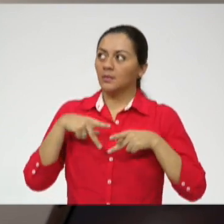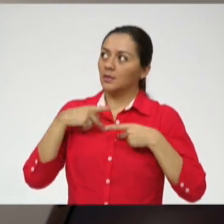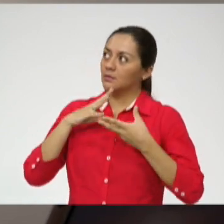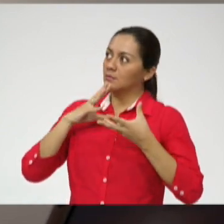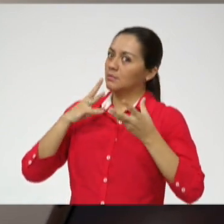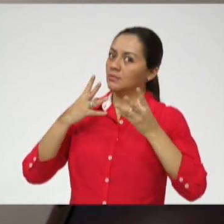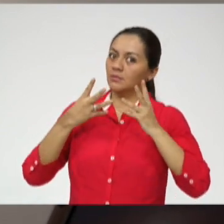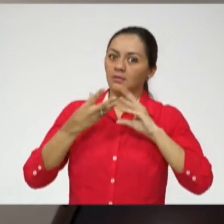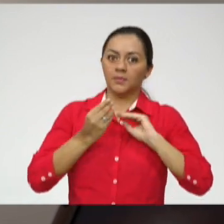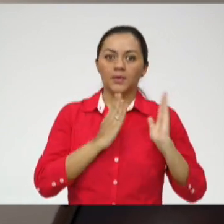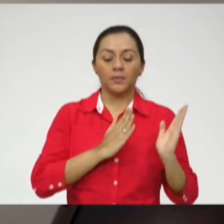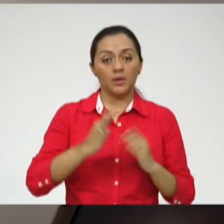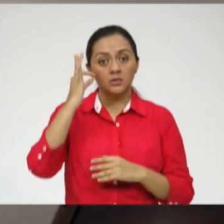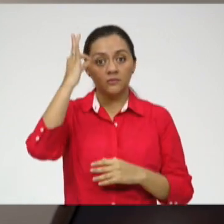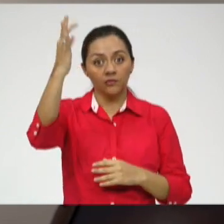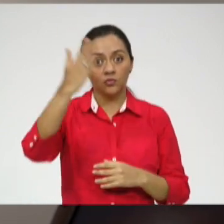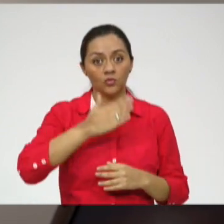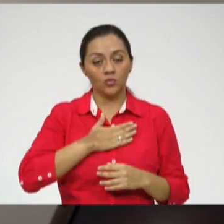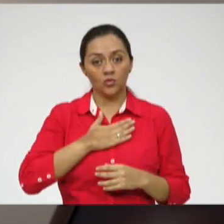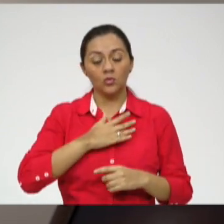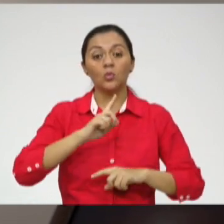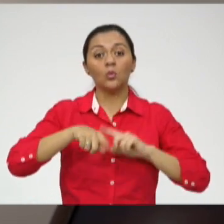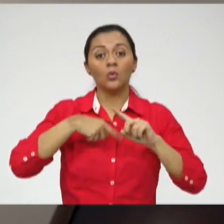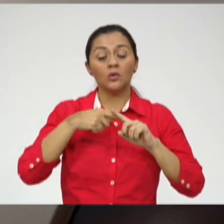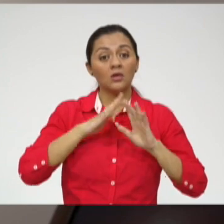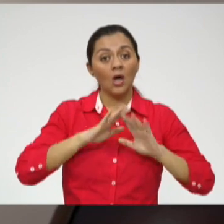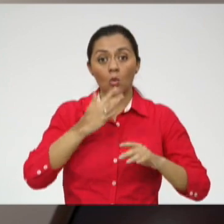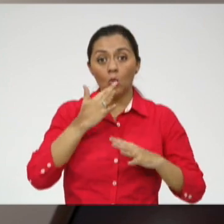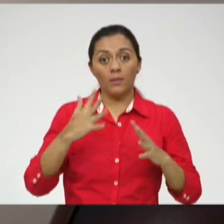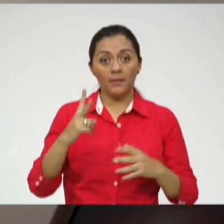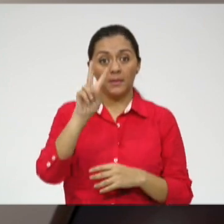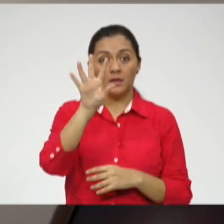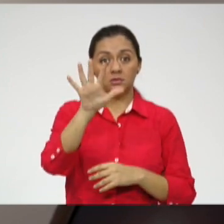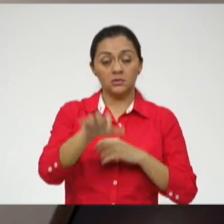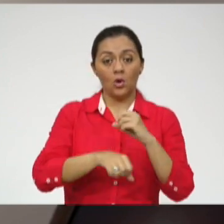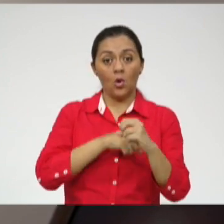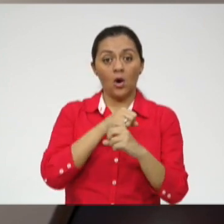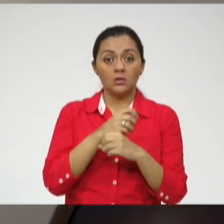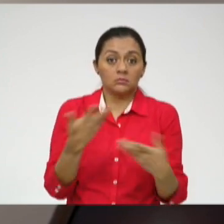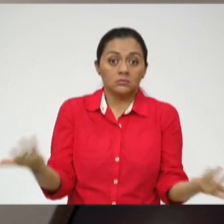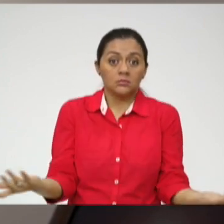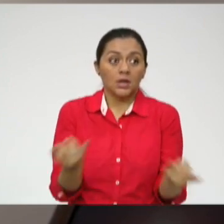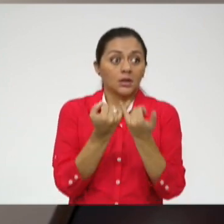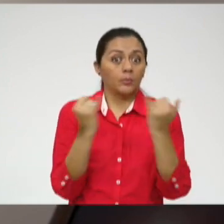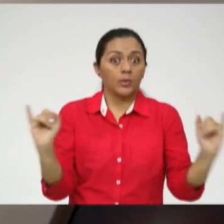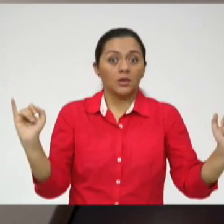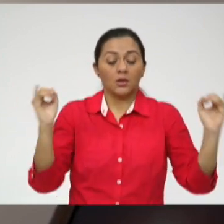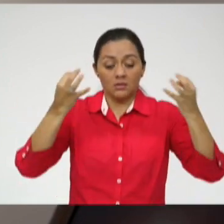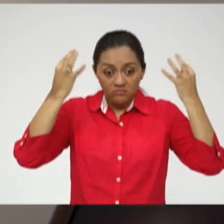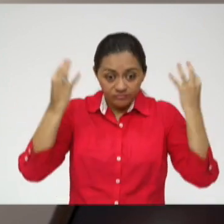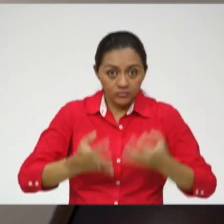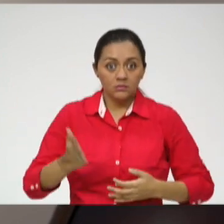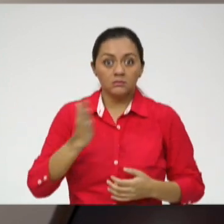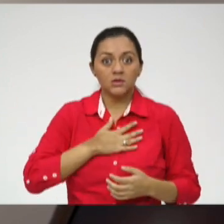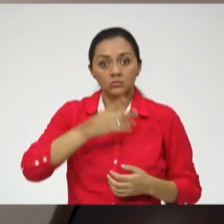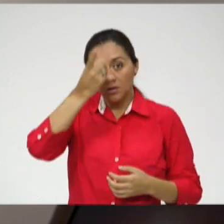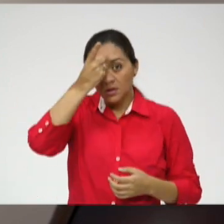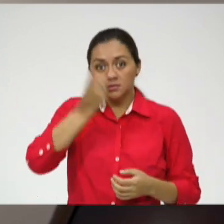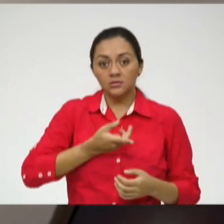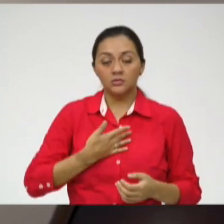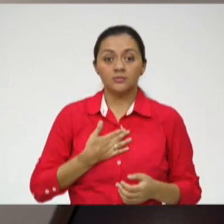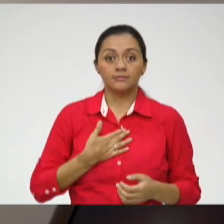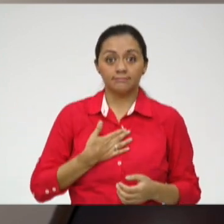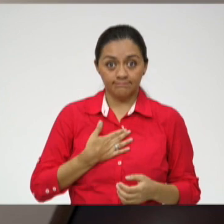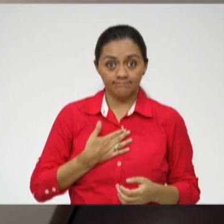eso es una preparación para lo que va a venir. Porque cuando tengas 25, tú vas a ser plenamente responsable y dueño de tus decisiones.